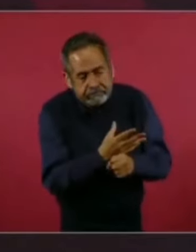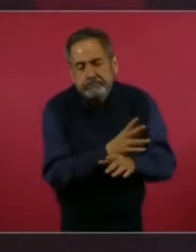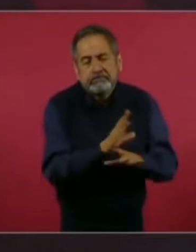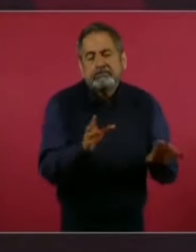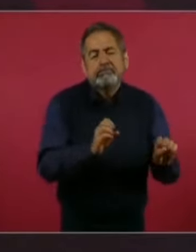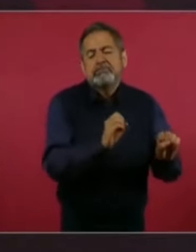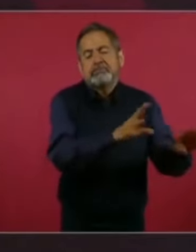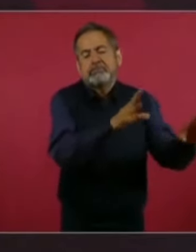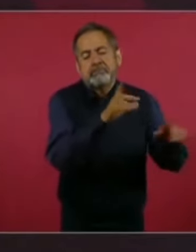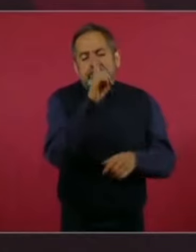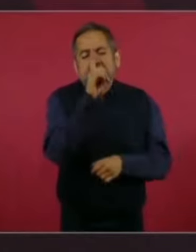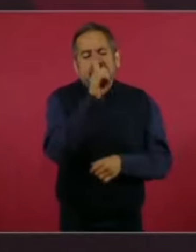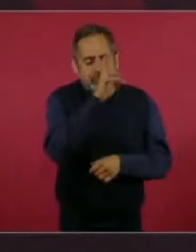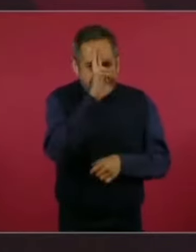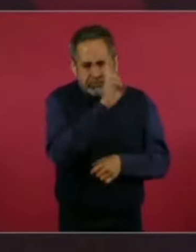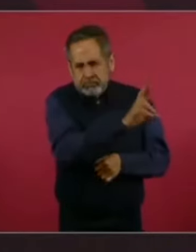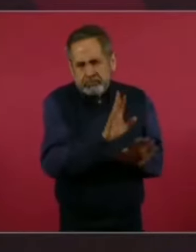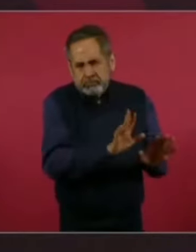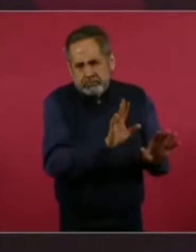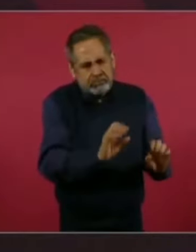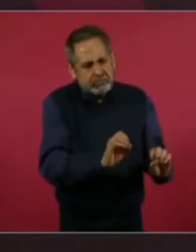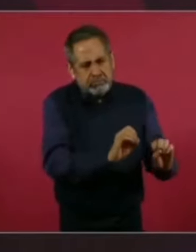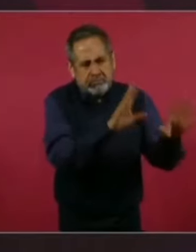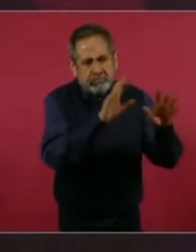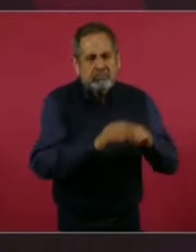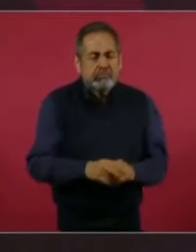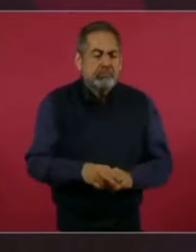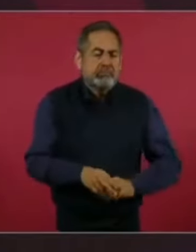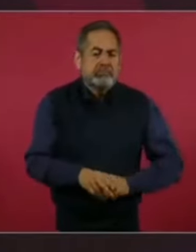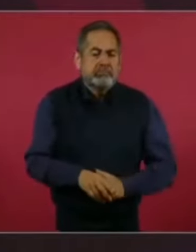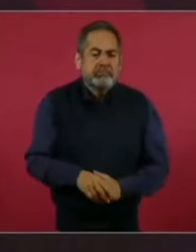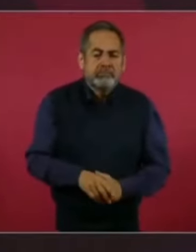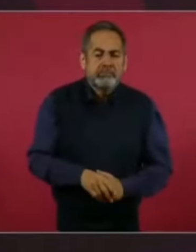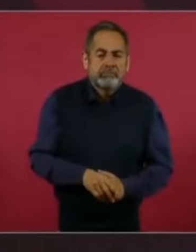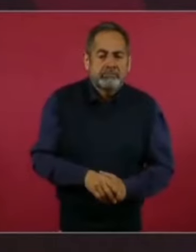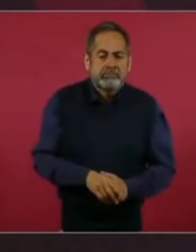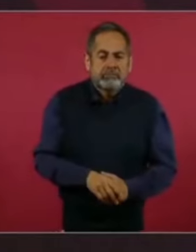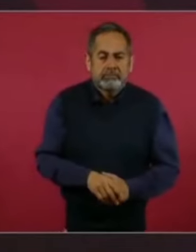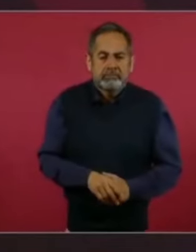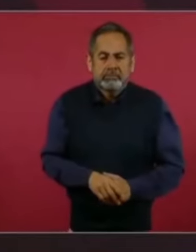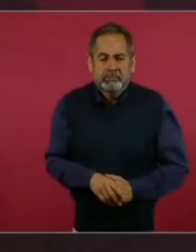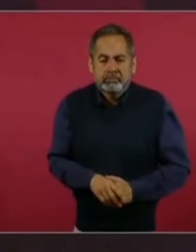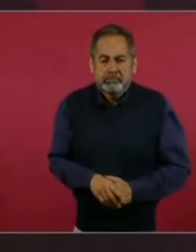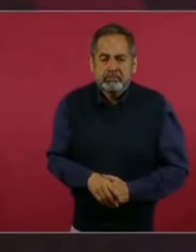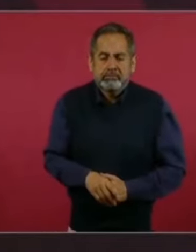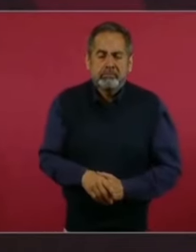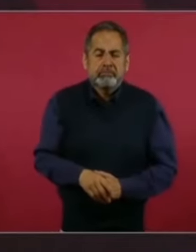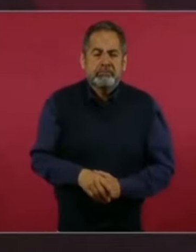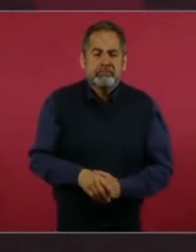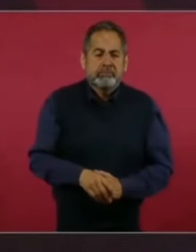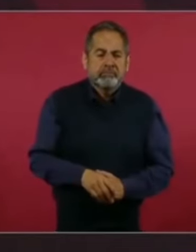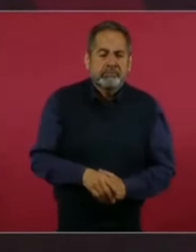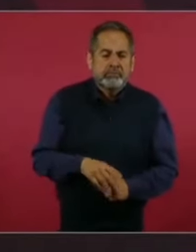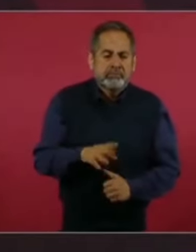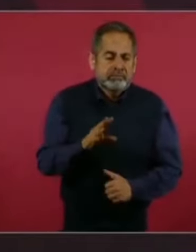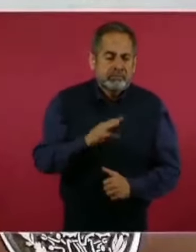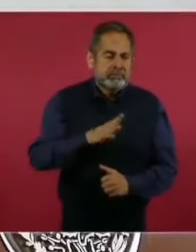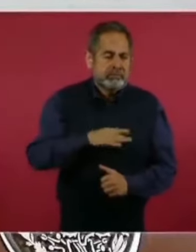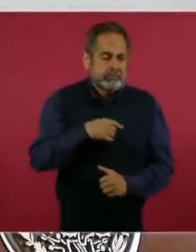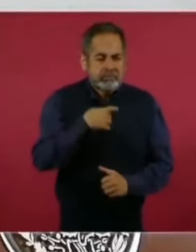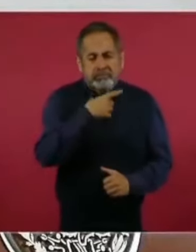Entonces, no, no hay nada